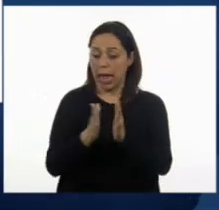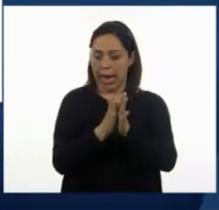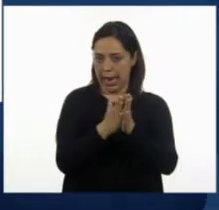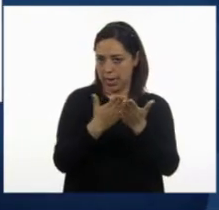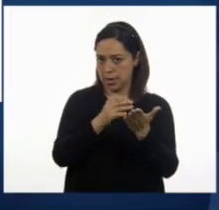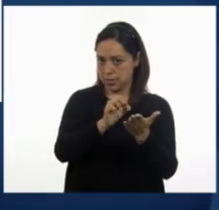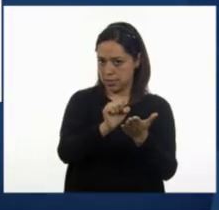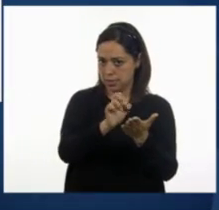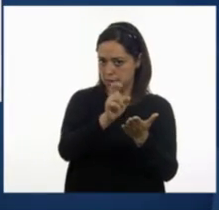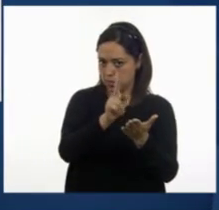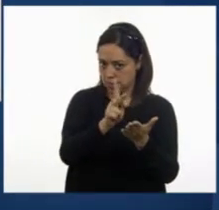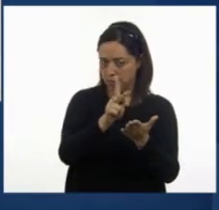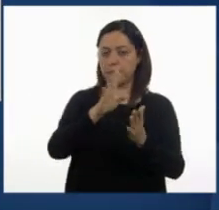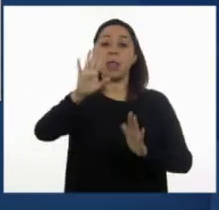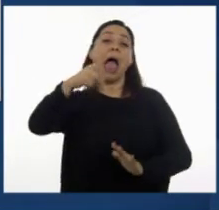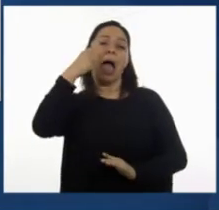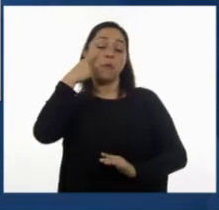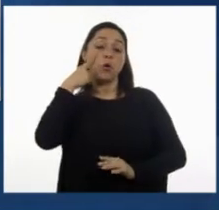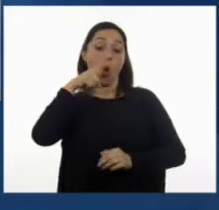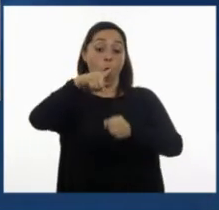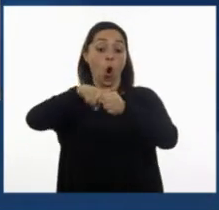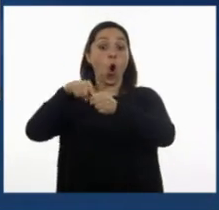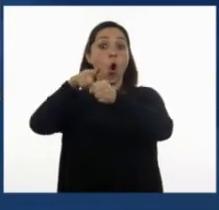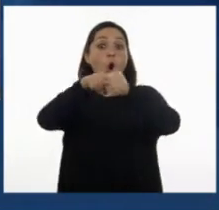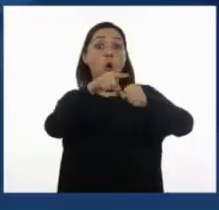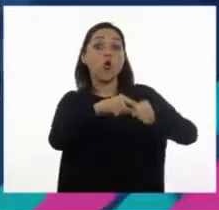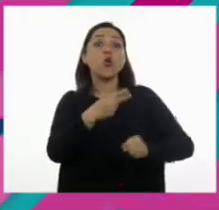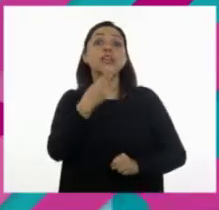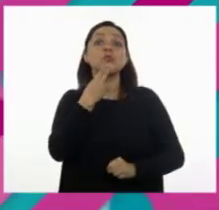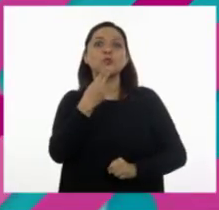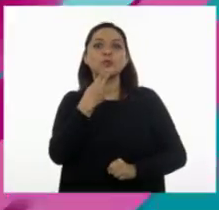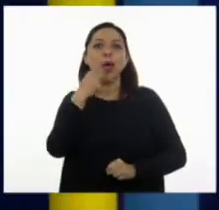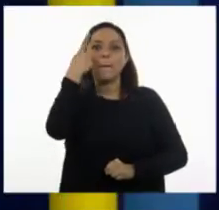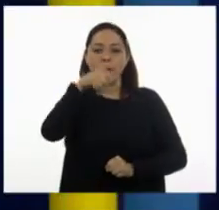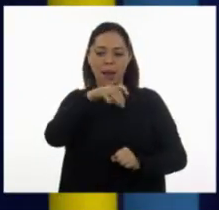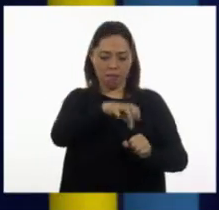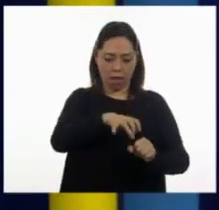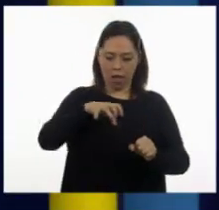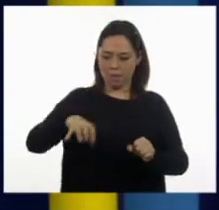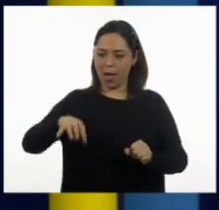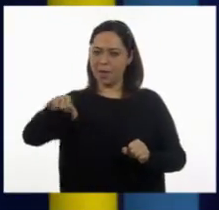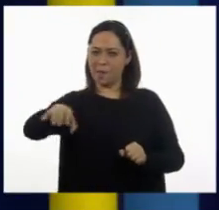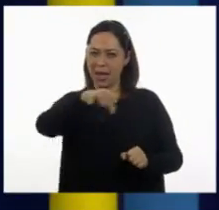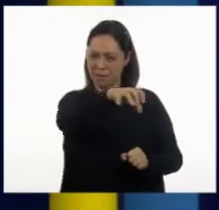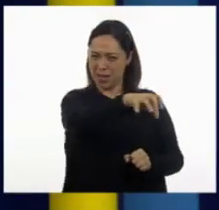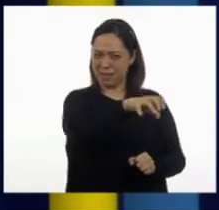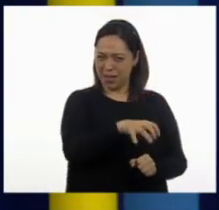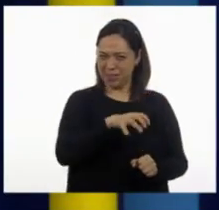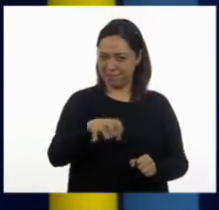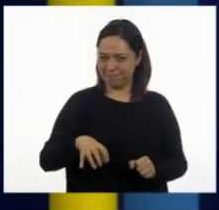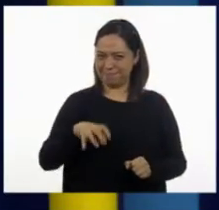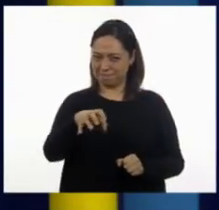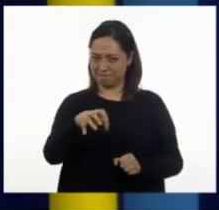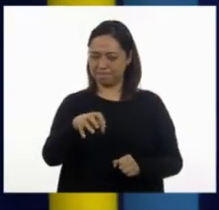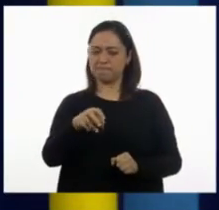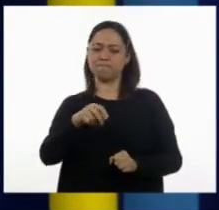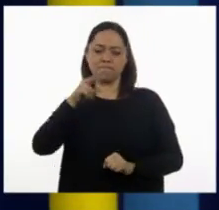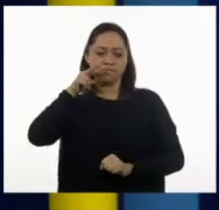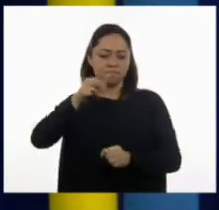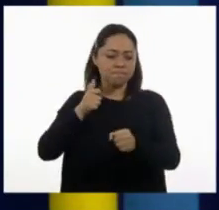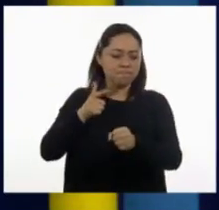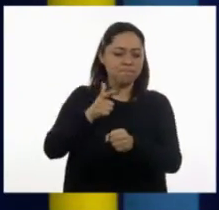es que todos utilizan colores para señalar las secciones de los asientos. En todo se puede reconocer dónde está el escenario